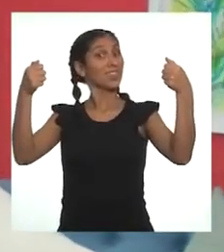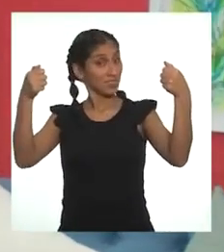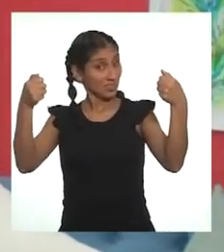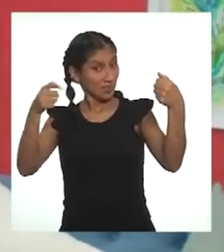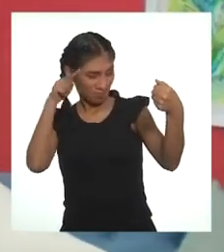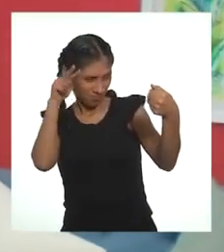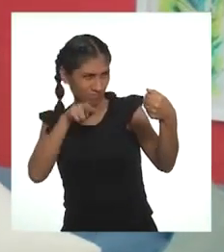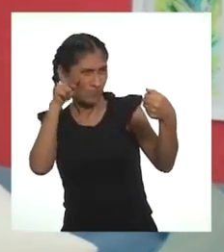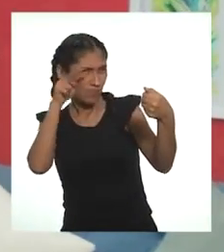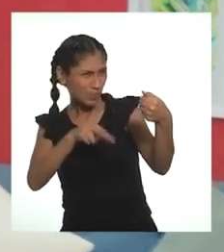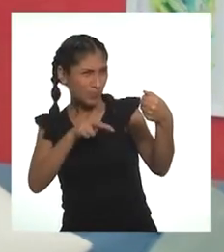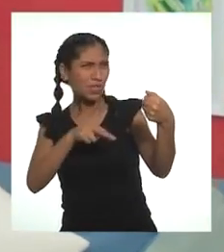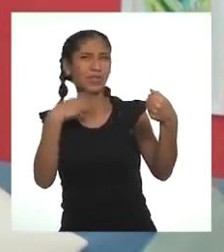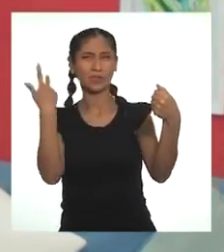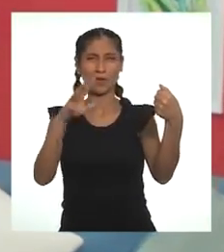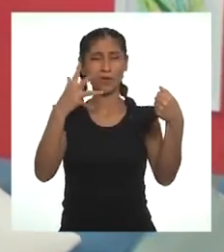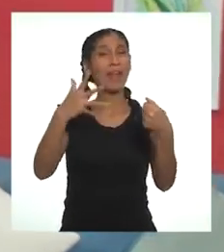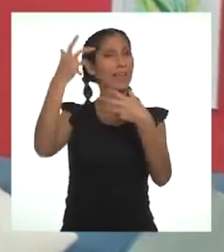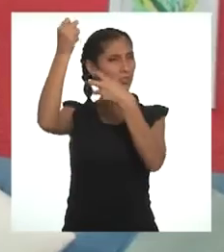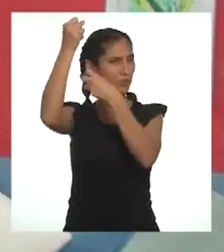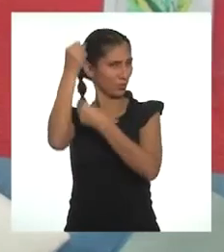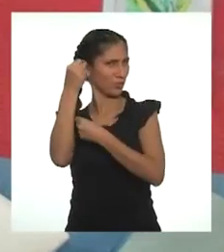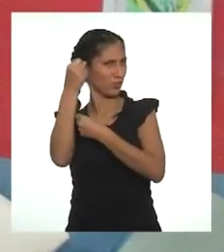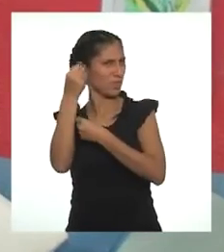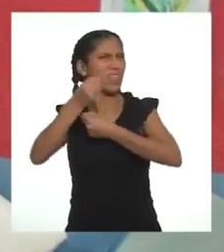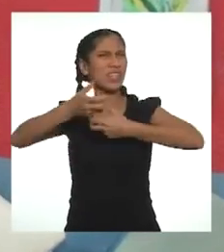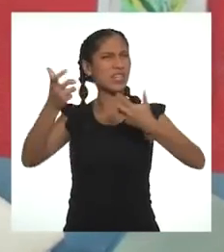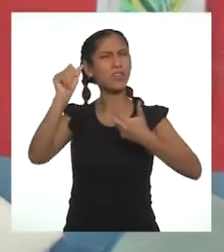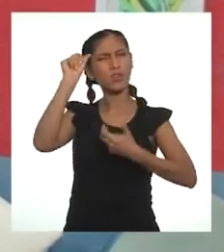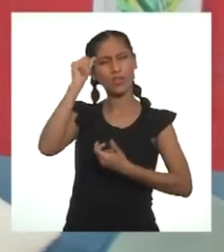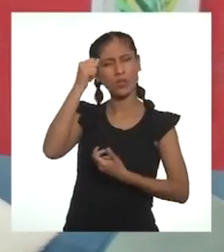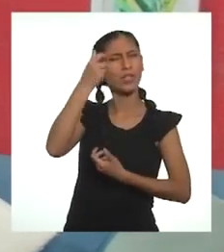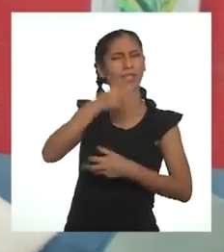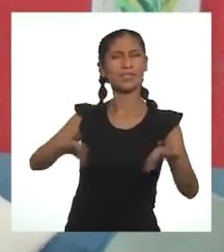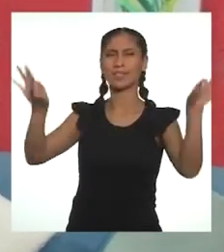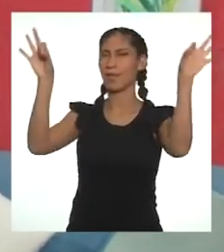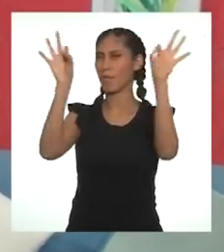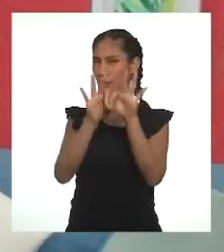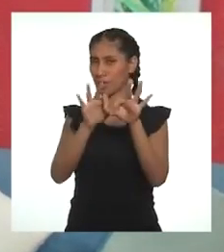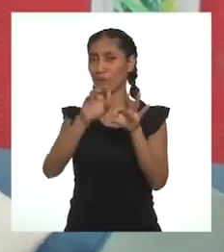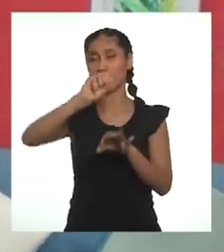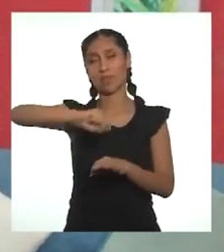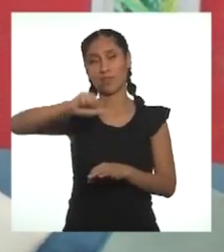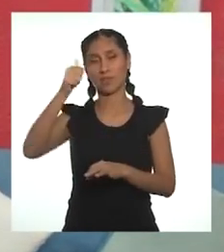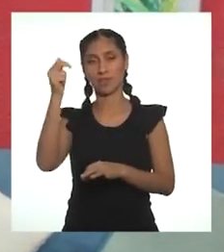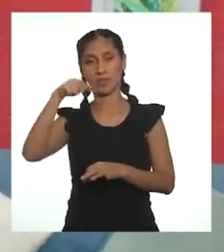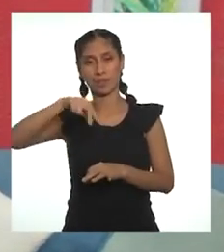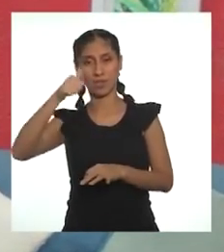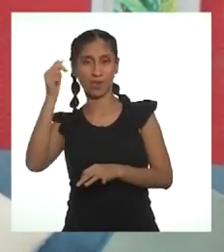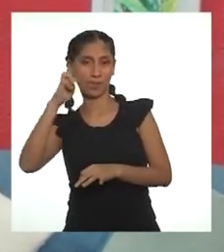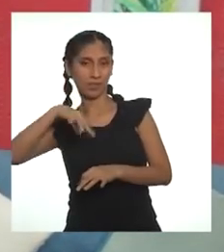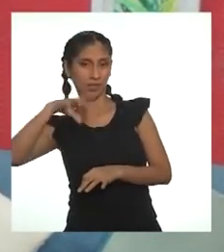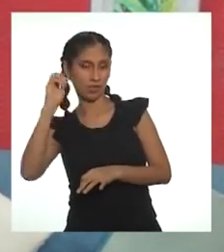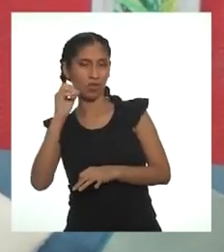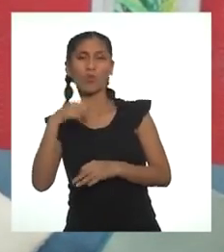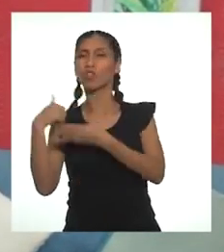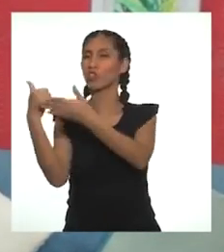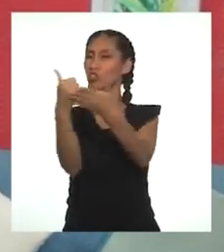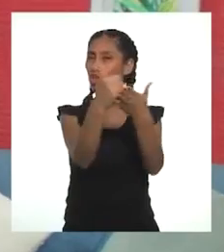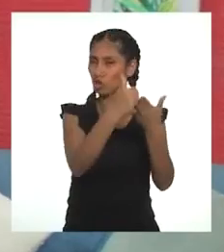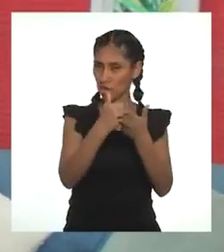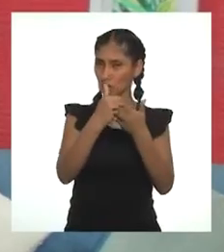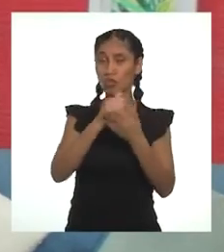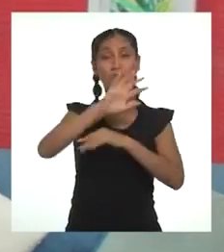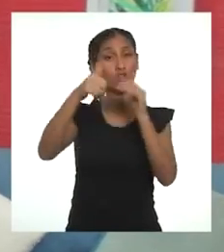Y por eso hemos encontrado la bandera de la sostenibilidad, que nos recuerda que es muy importante el saneamiento, ya que ello nos va a